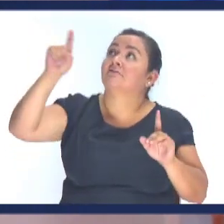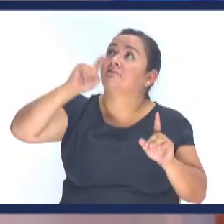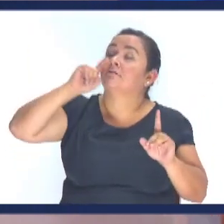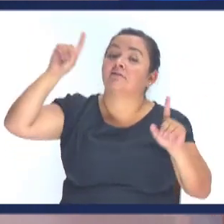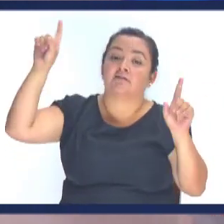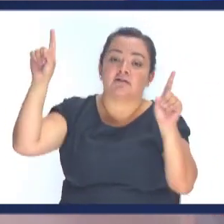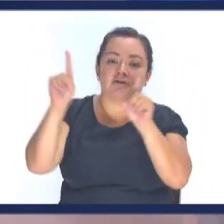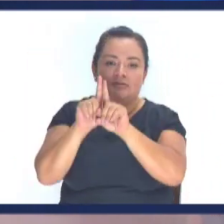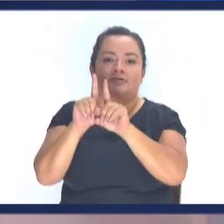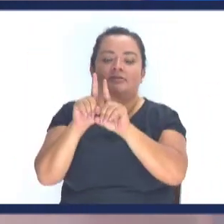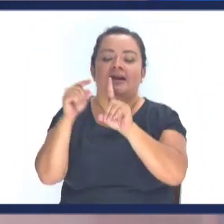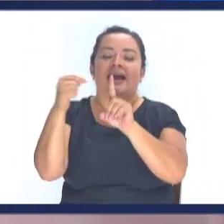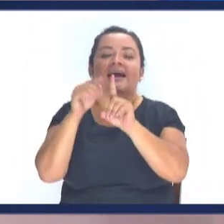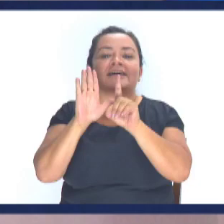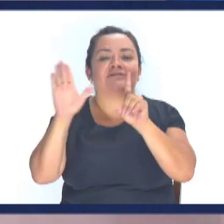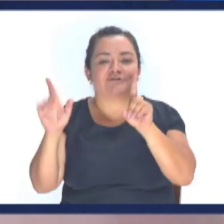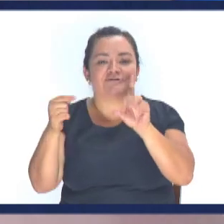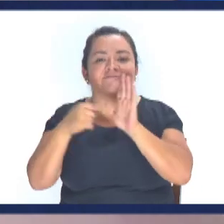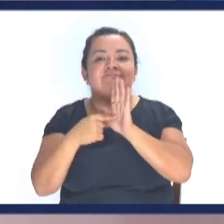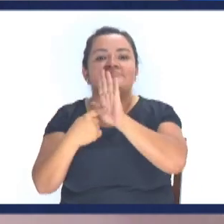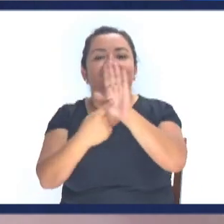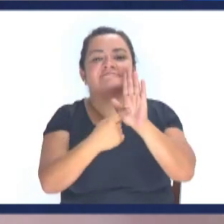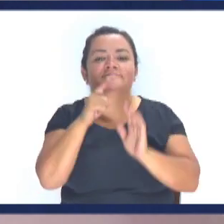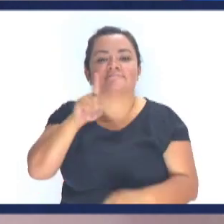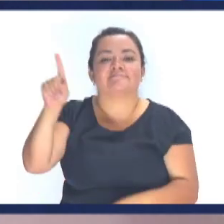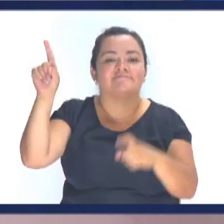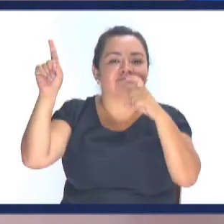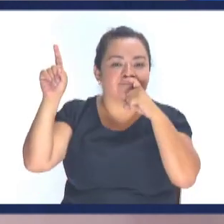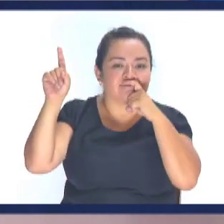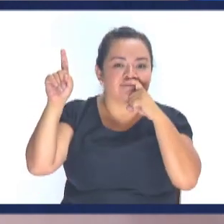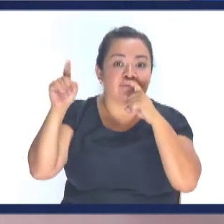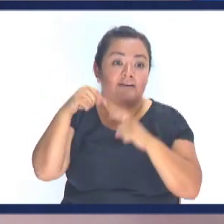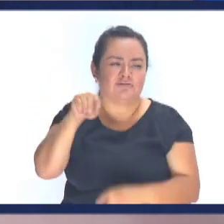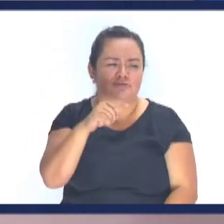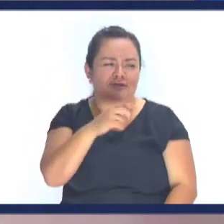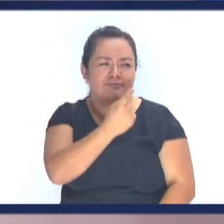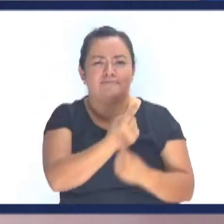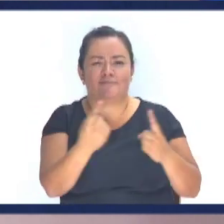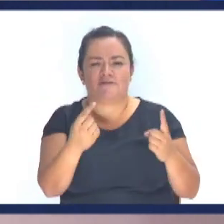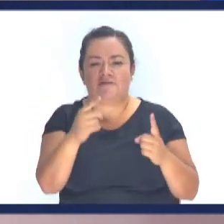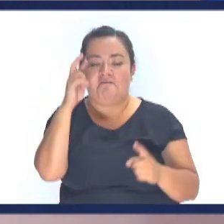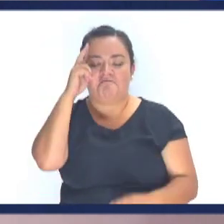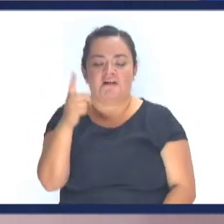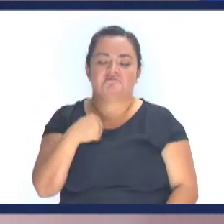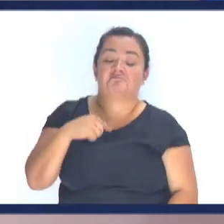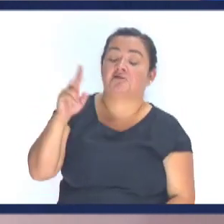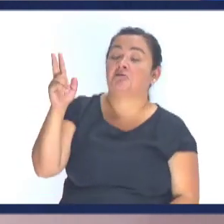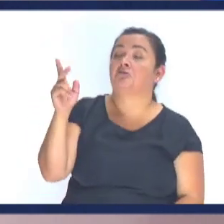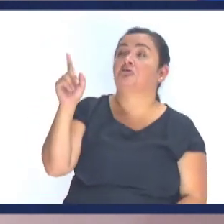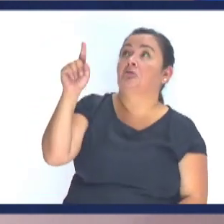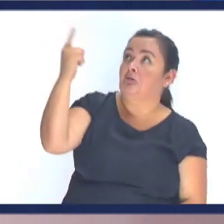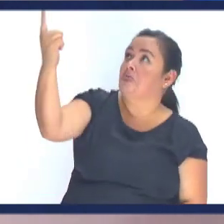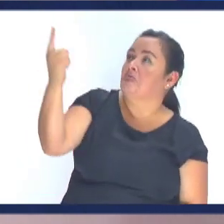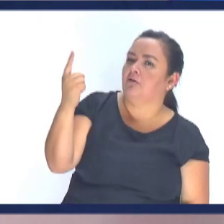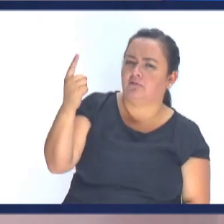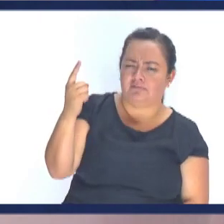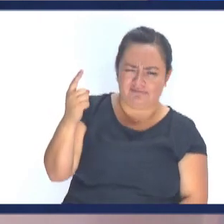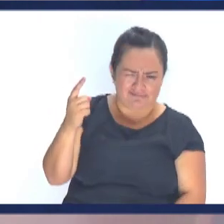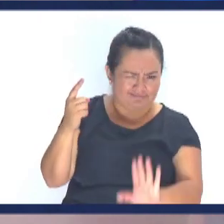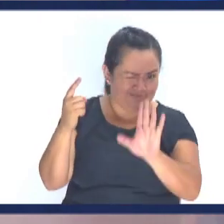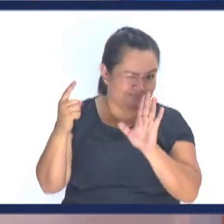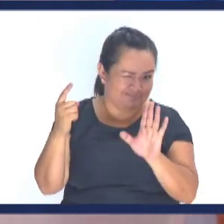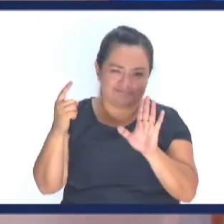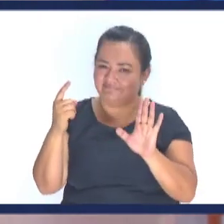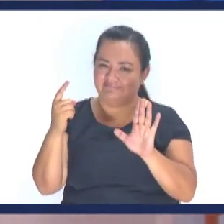Él Te ha dado A conocer Así que cuando Aparezca un farsante Diciéndote Anoche se me apareció El Señor El Señor de los